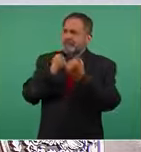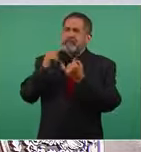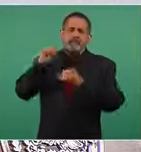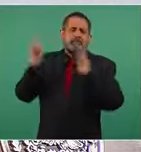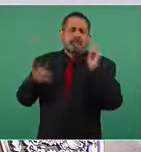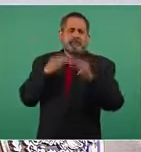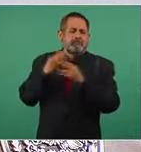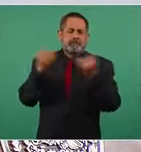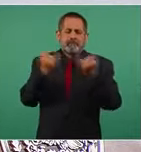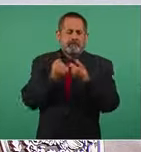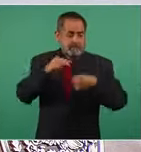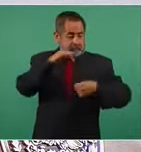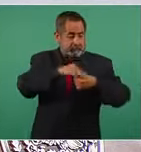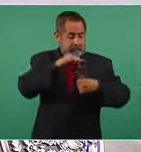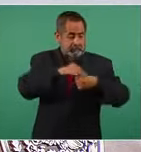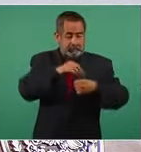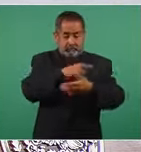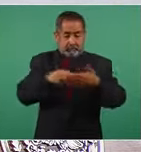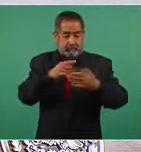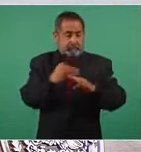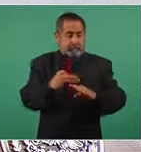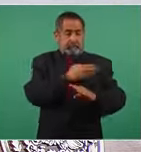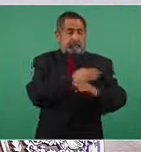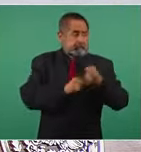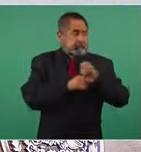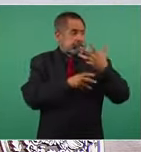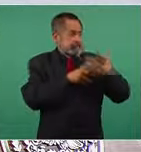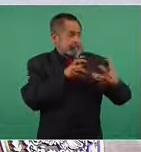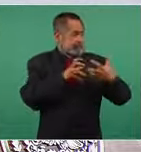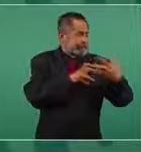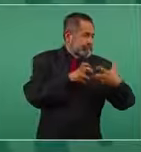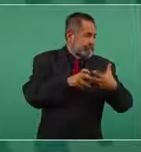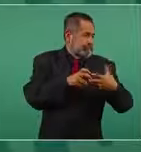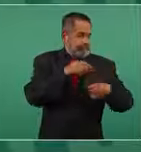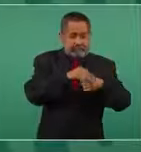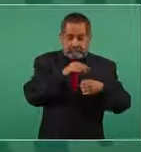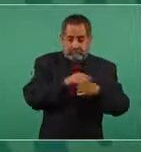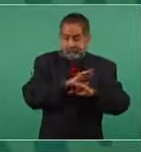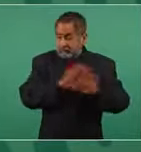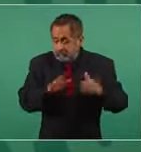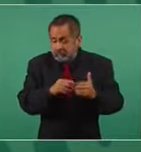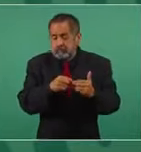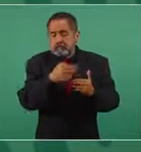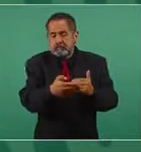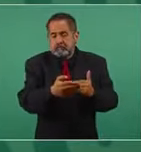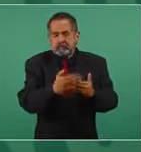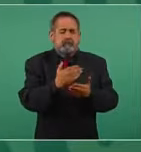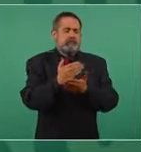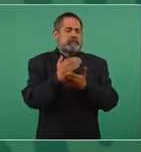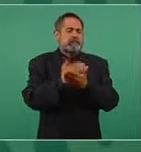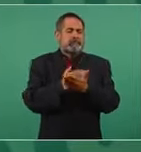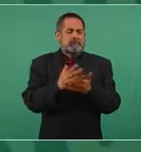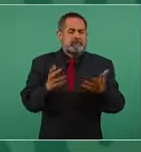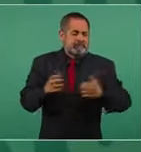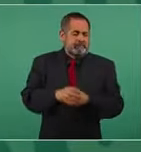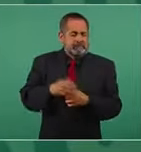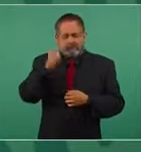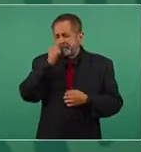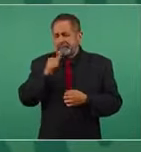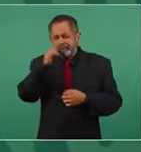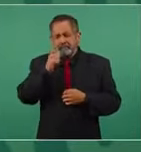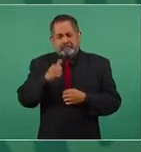del mundo en víspera de las elecciones se encienden las pasiones